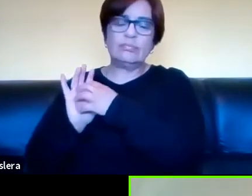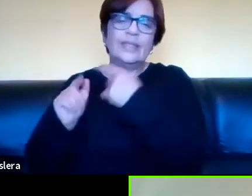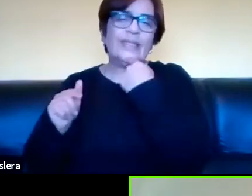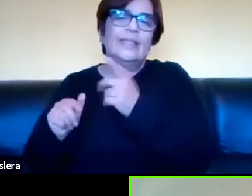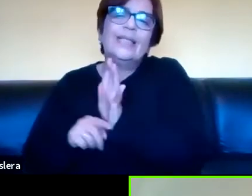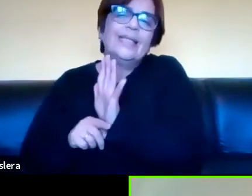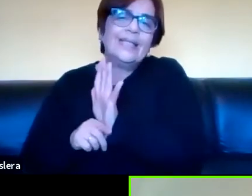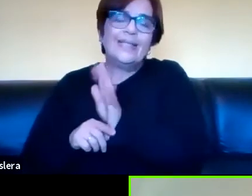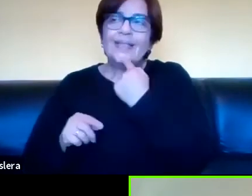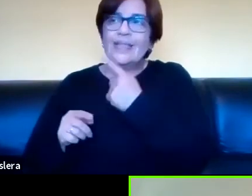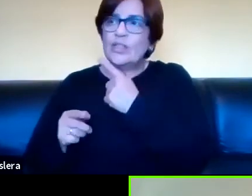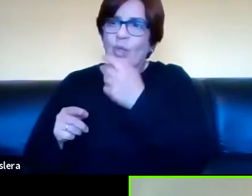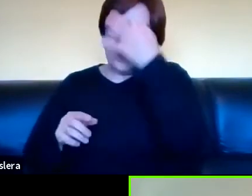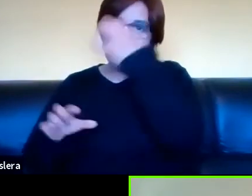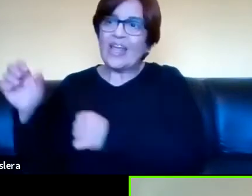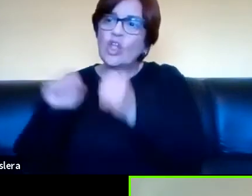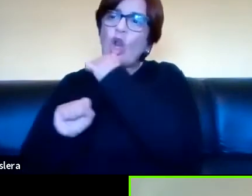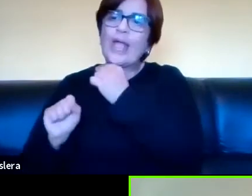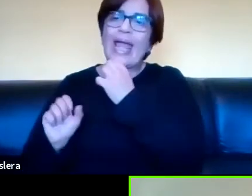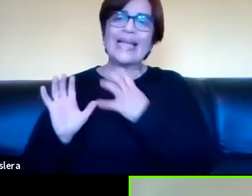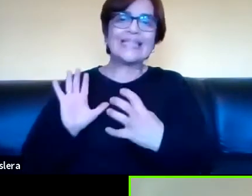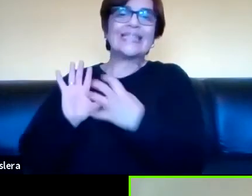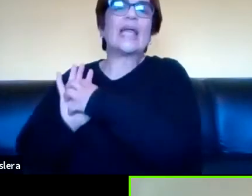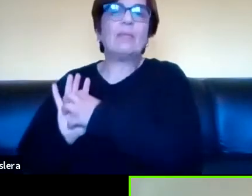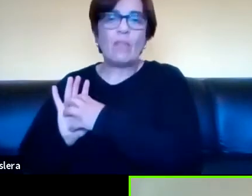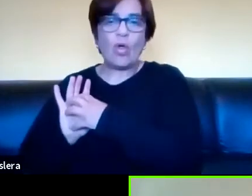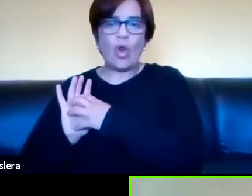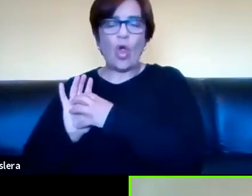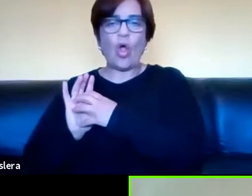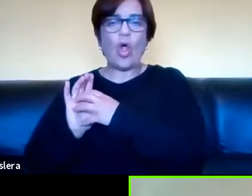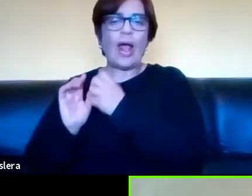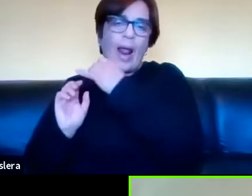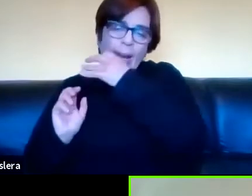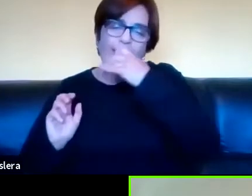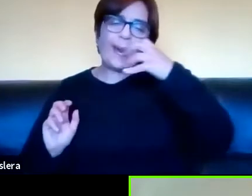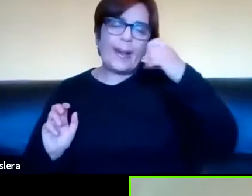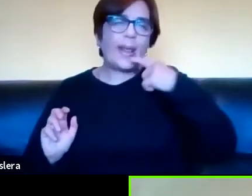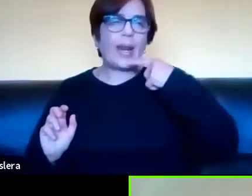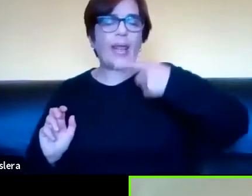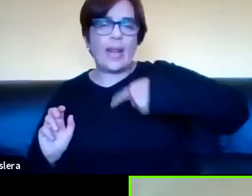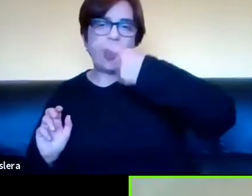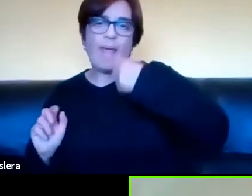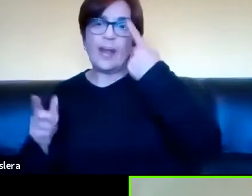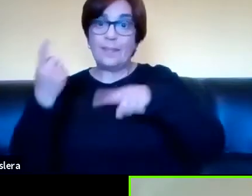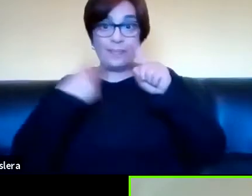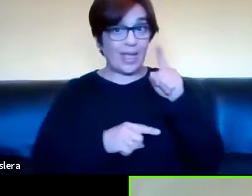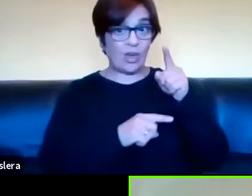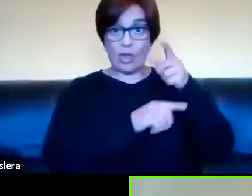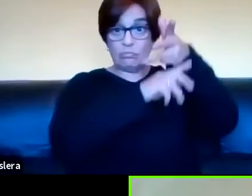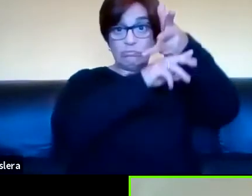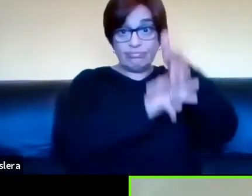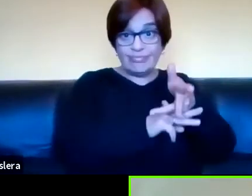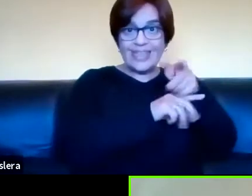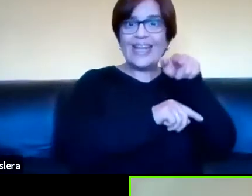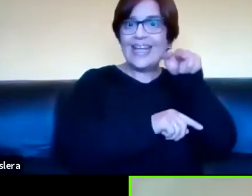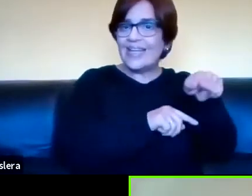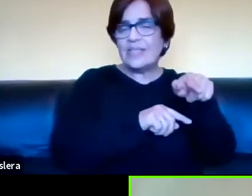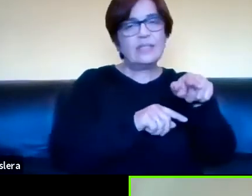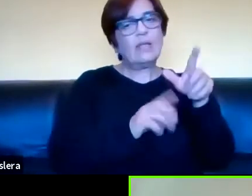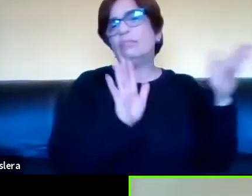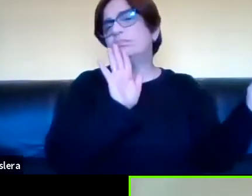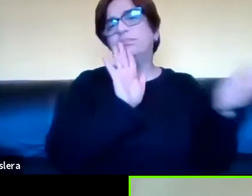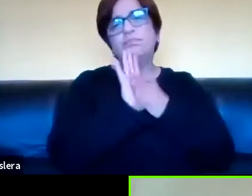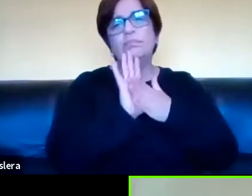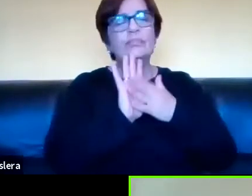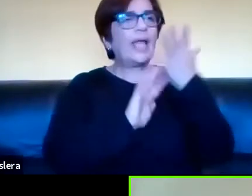es una escritura que es una tecnología que representa las unidades de la lengua. En cambio, las visograbaciones son una escritura registral,